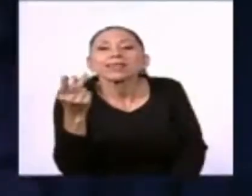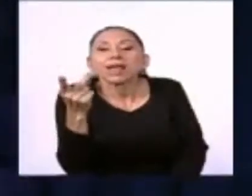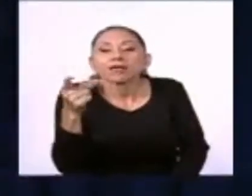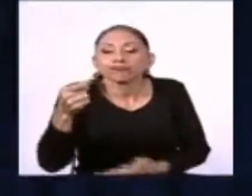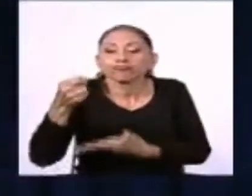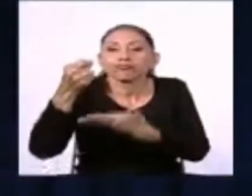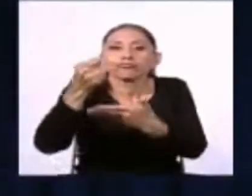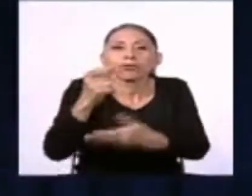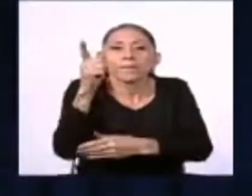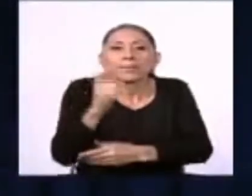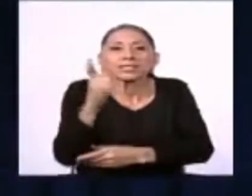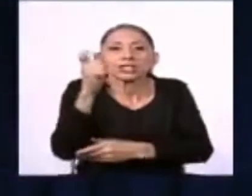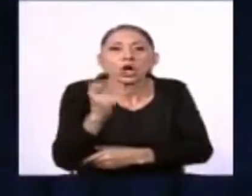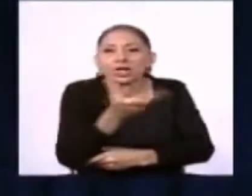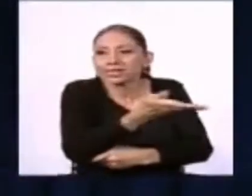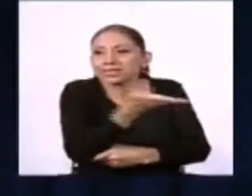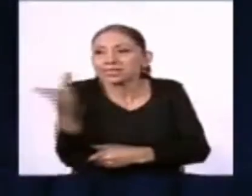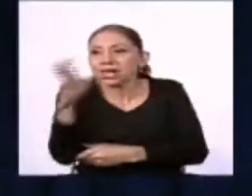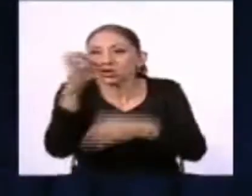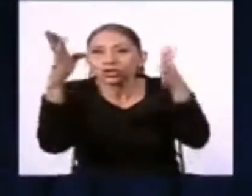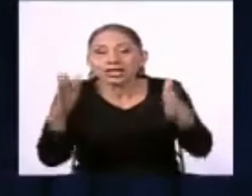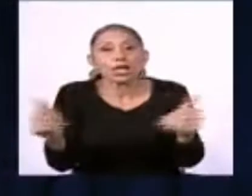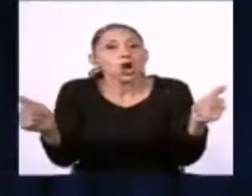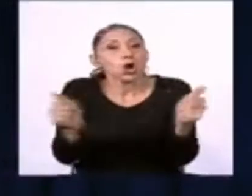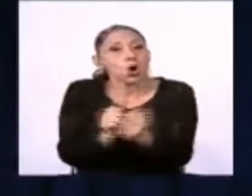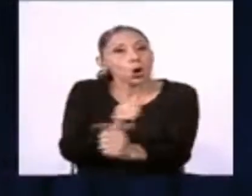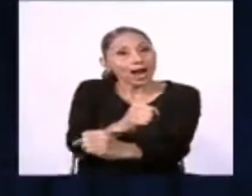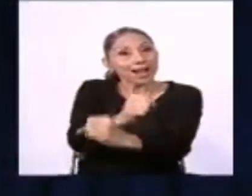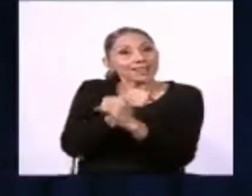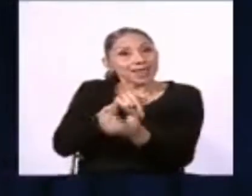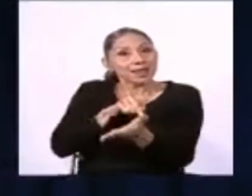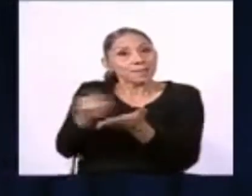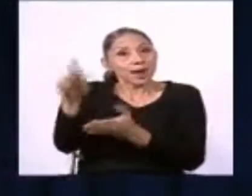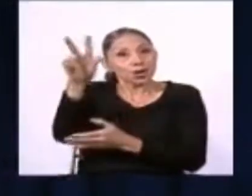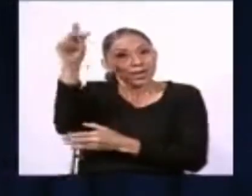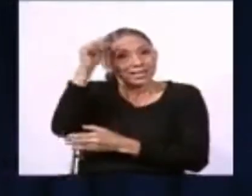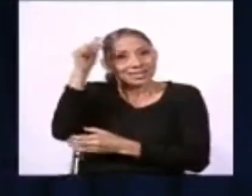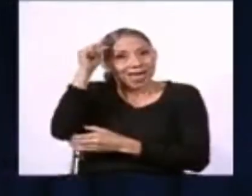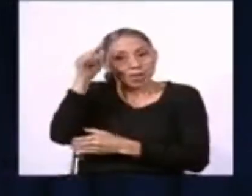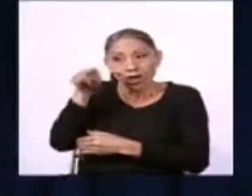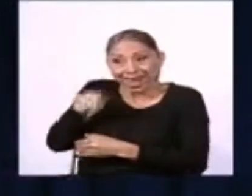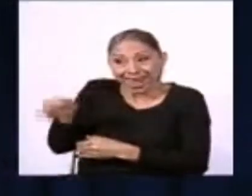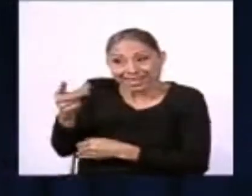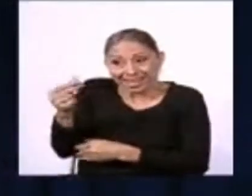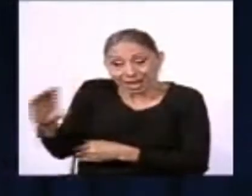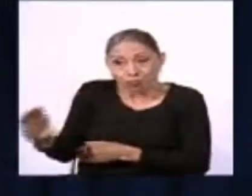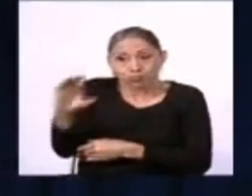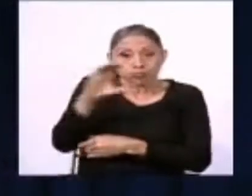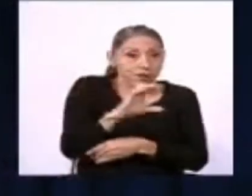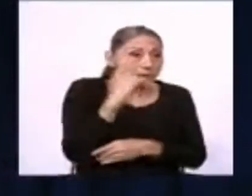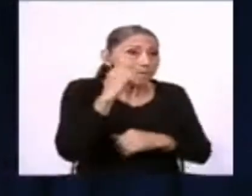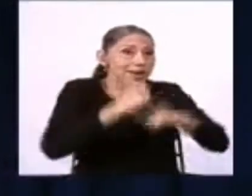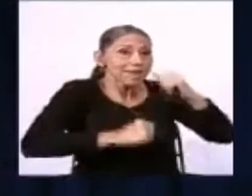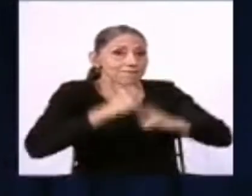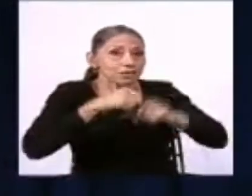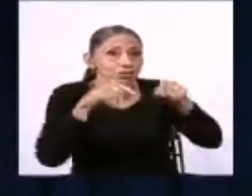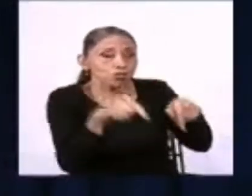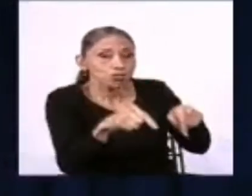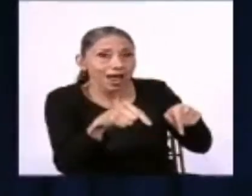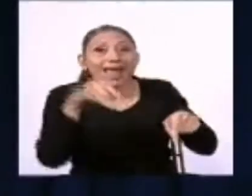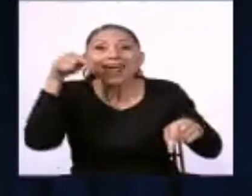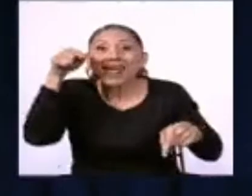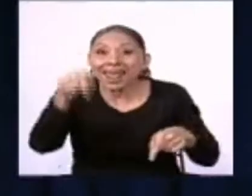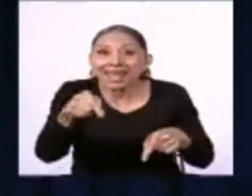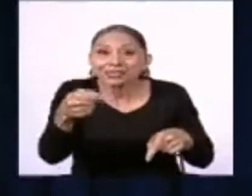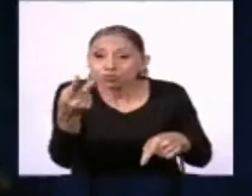costavicenses con una garantía de repago del Estado que entren a financiar infraestructura. Eso nos da los recursos que necesitamos